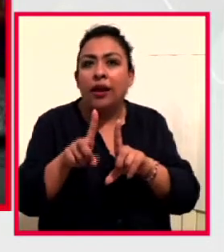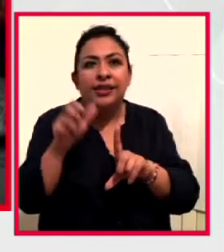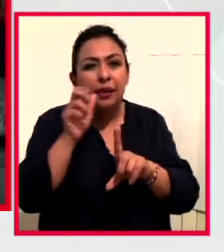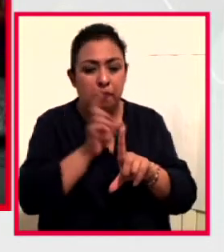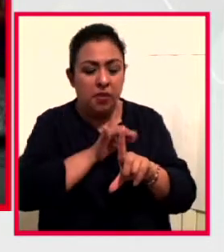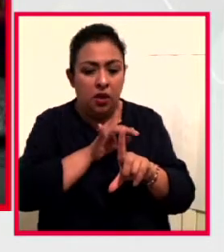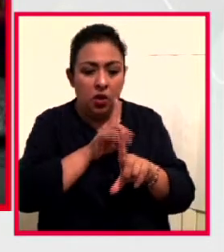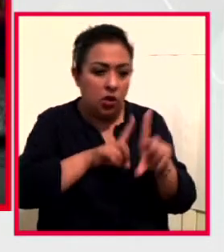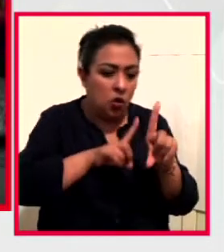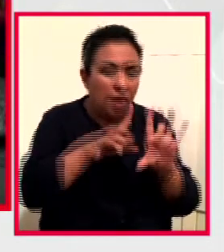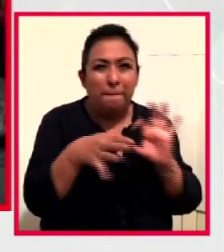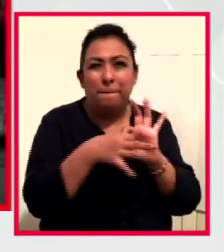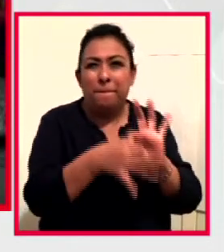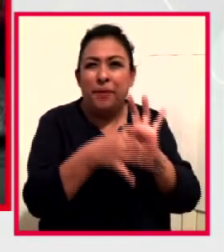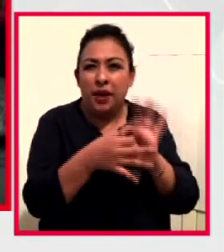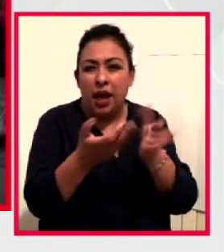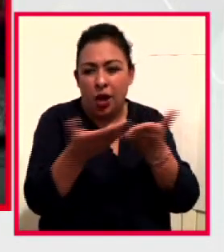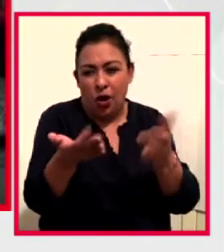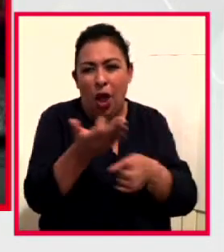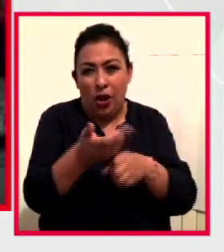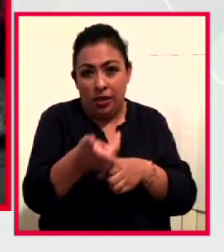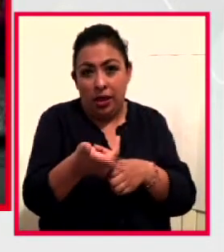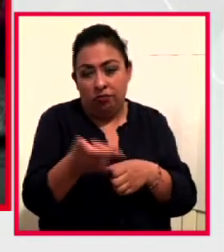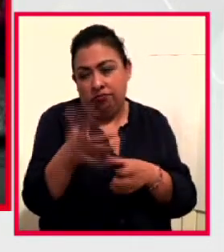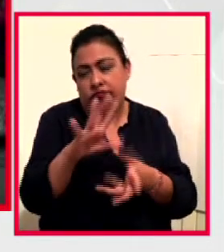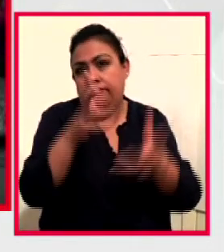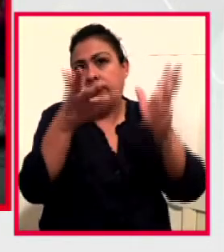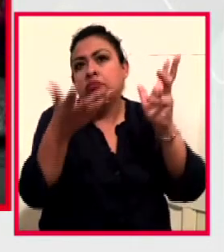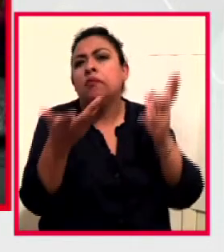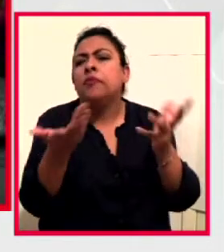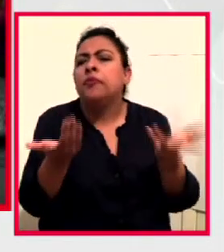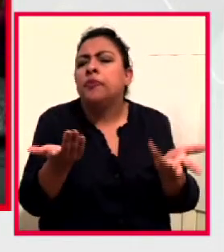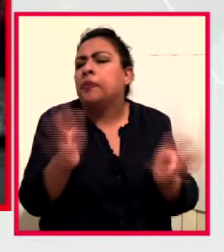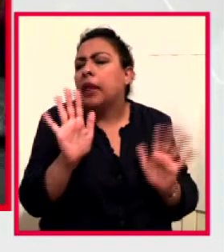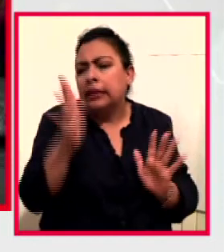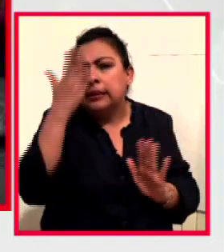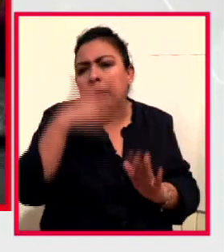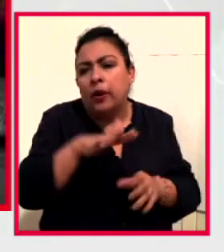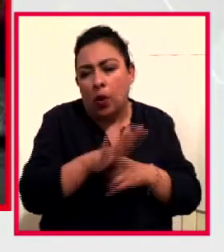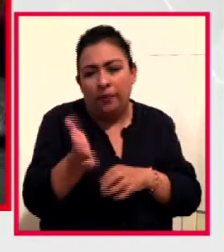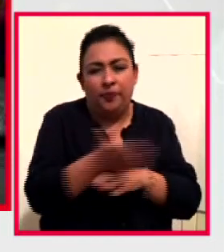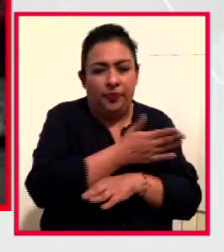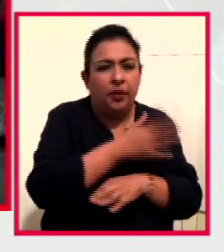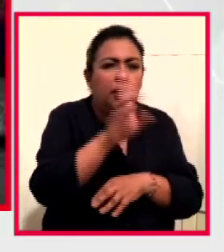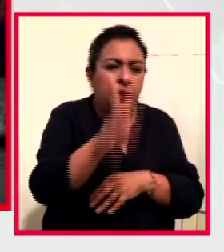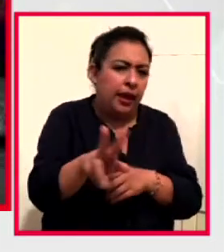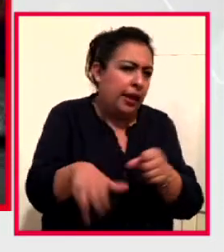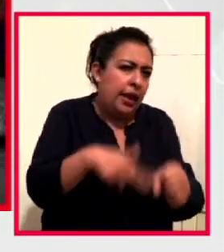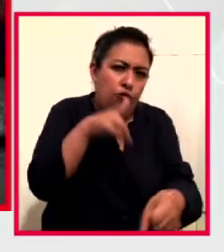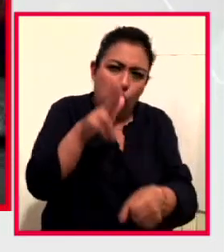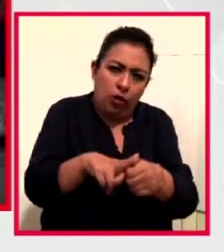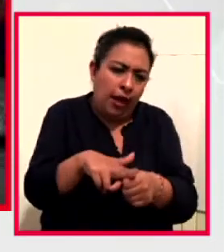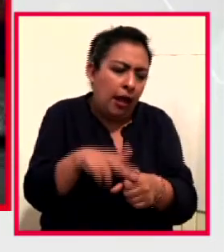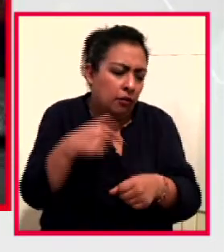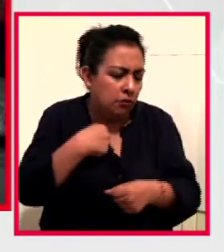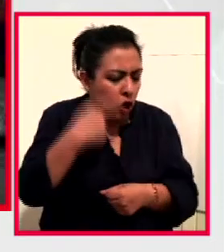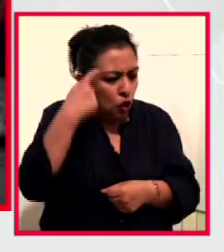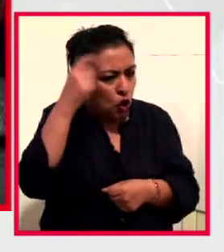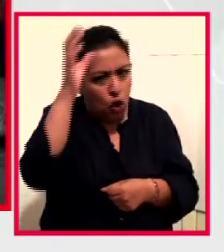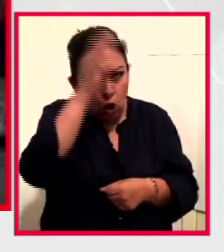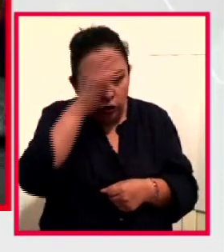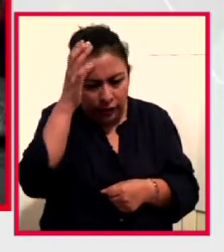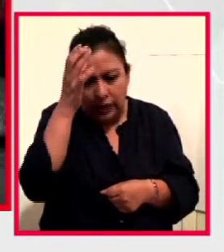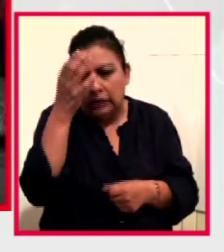bien refieres, tan convulso como lo vemos ahora. ¿Qué es que debemos saber? Ya lo decíamos al principio, que es algo natural, que están conscientes, tarde o temprano